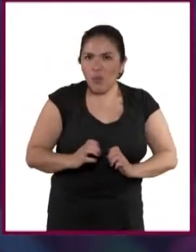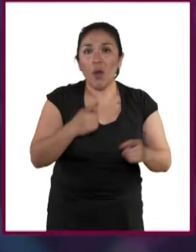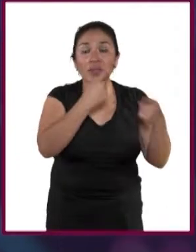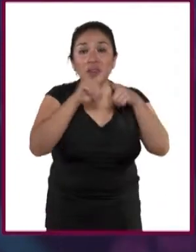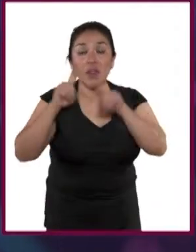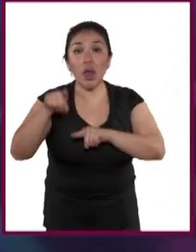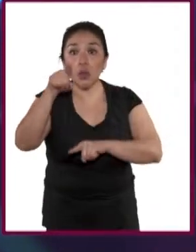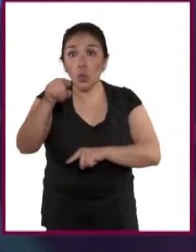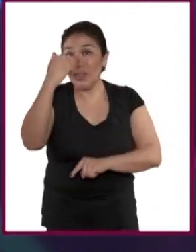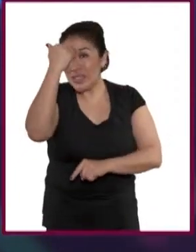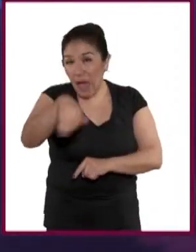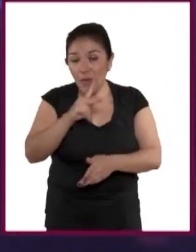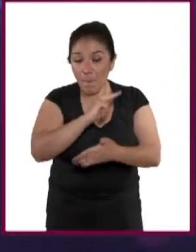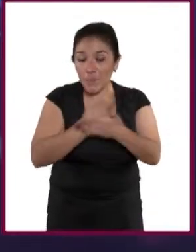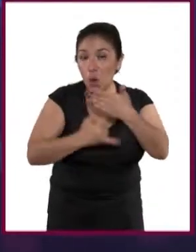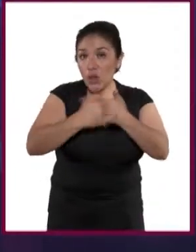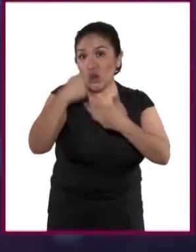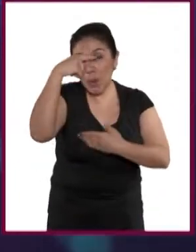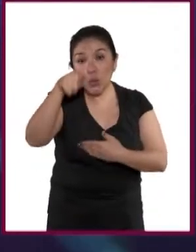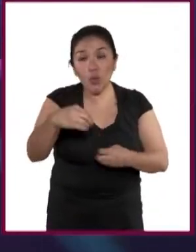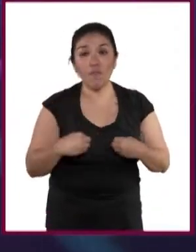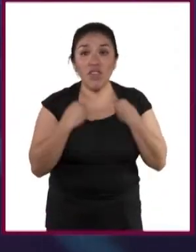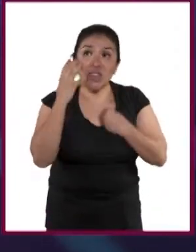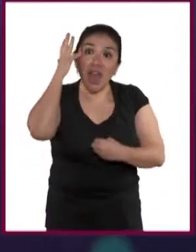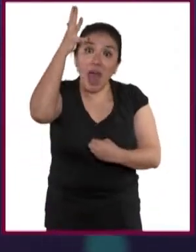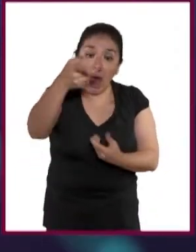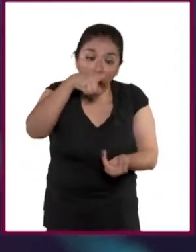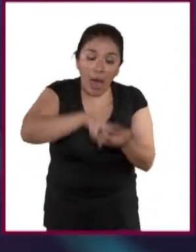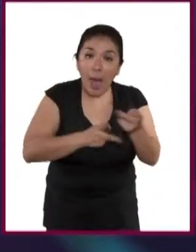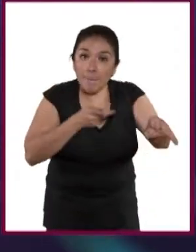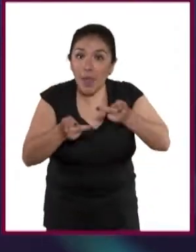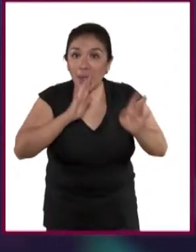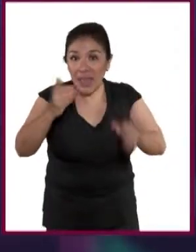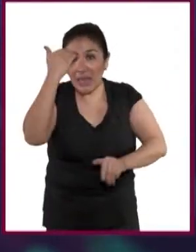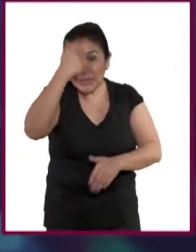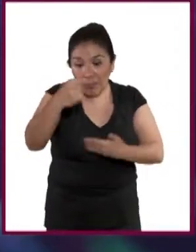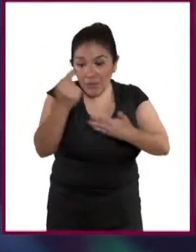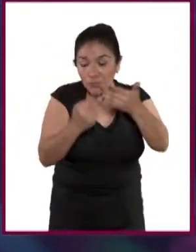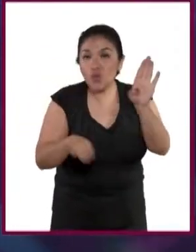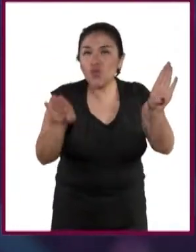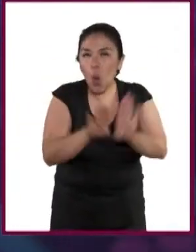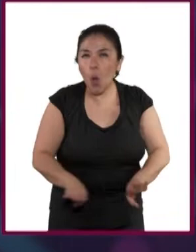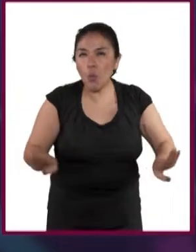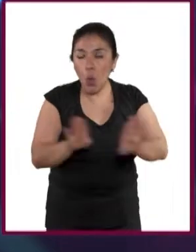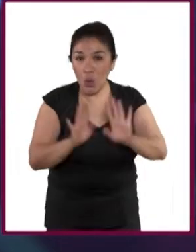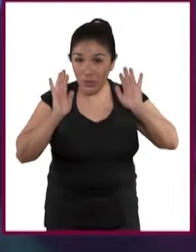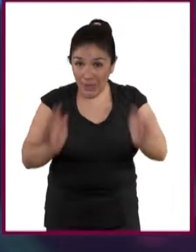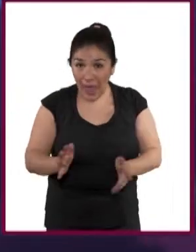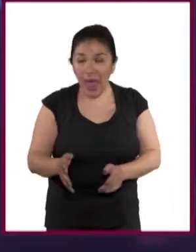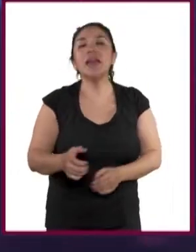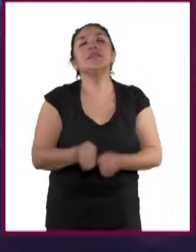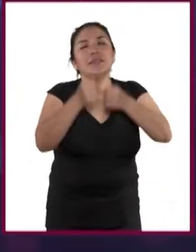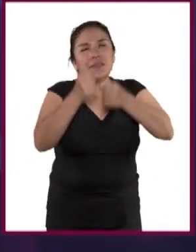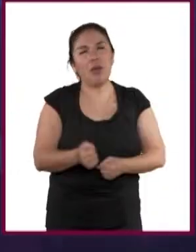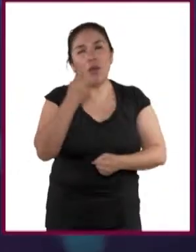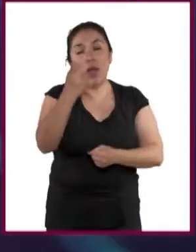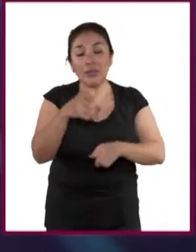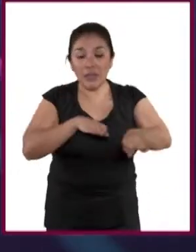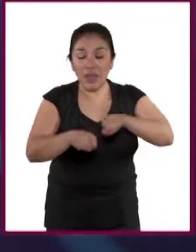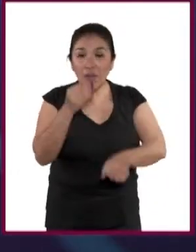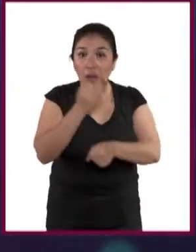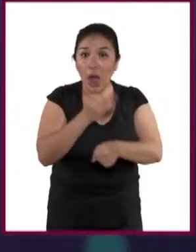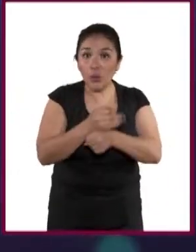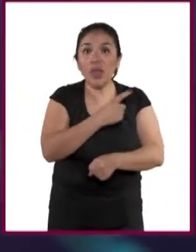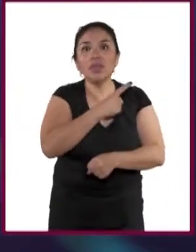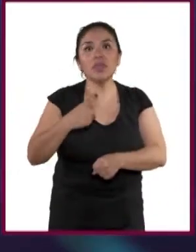tienes elaborado un proyecto de vida y dentro de él un plan profesional y laboral, debes de estar seguro que el empleo actual te